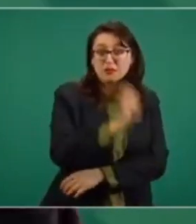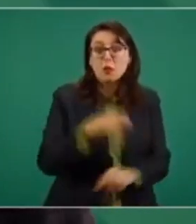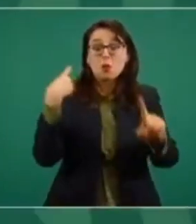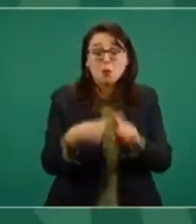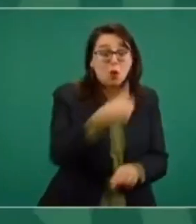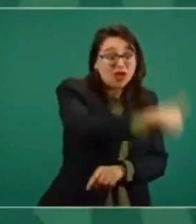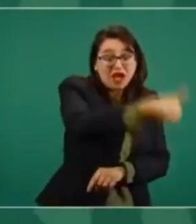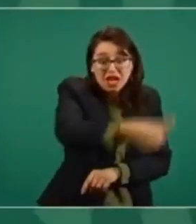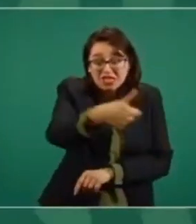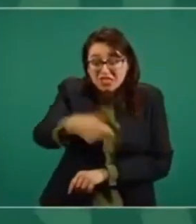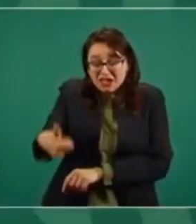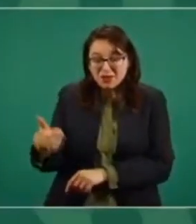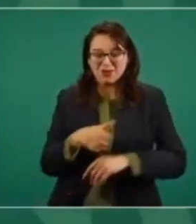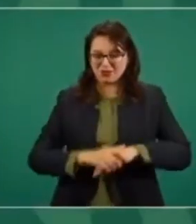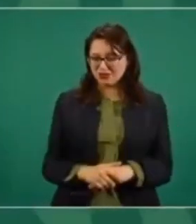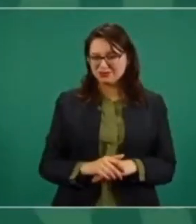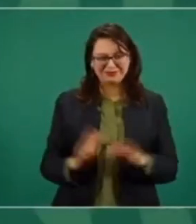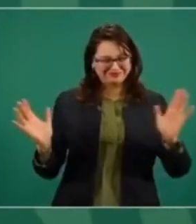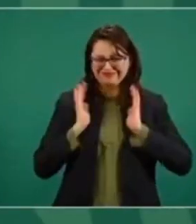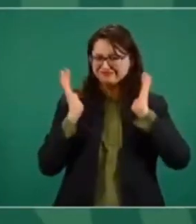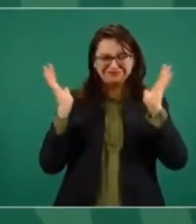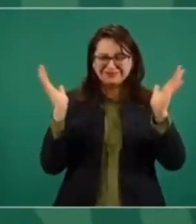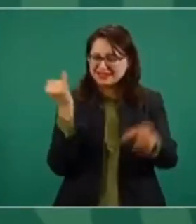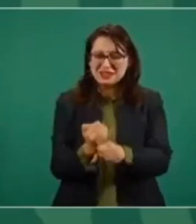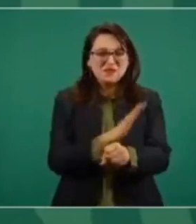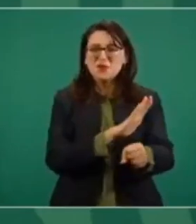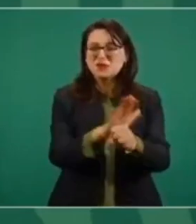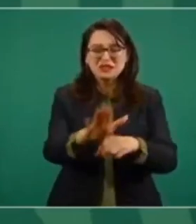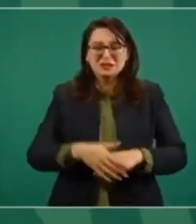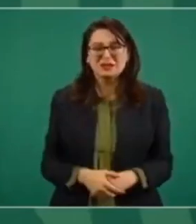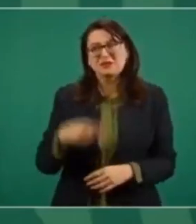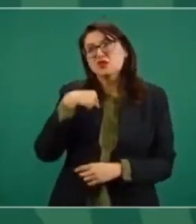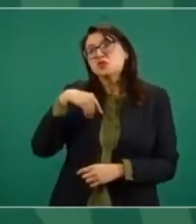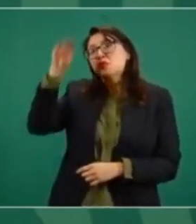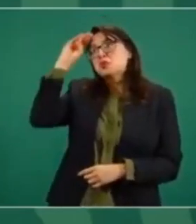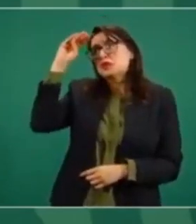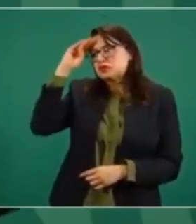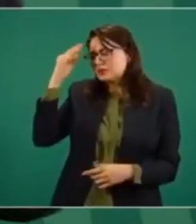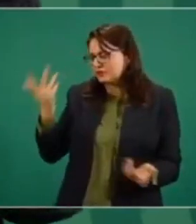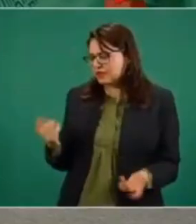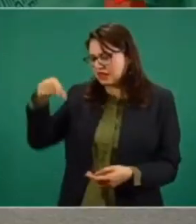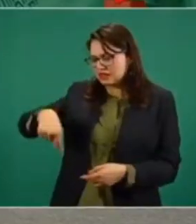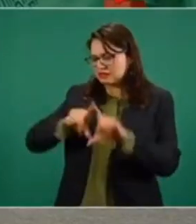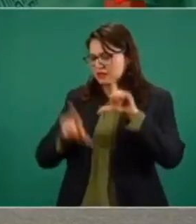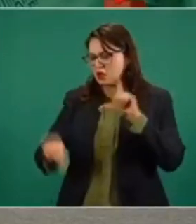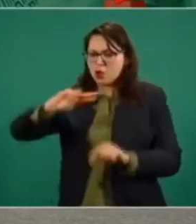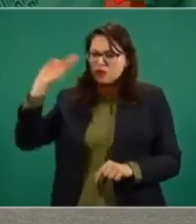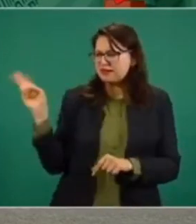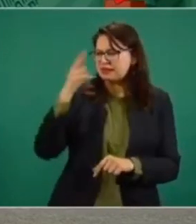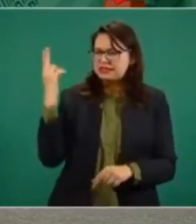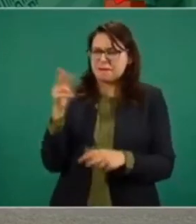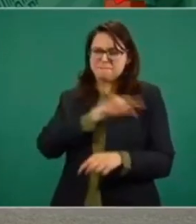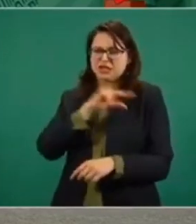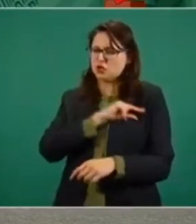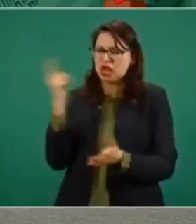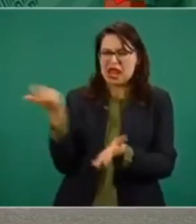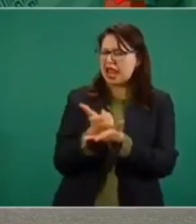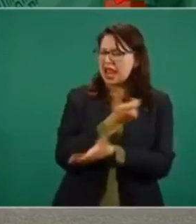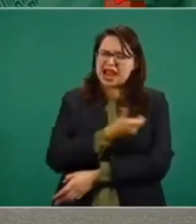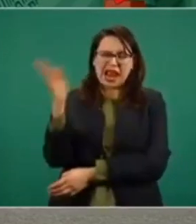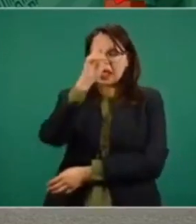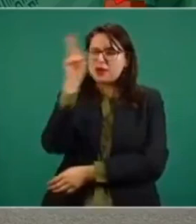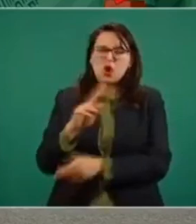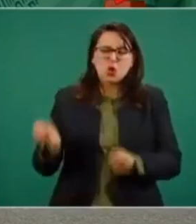No sé, la universidad más cara en México, ¿cuánto cobra? ¿Cuánto es una colegiatura?